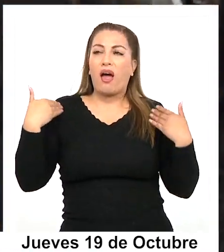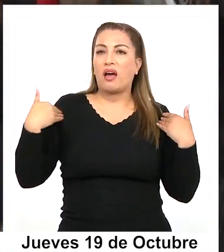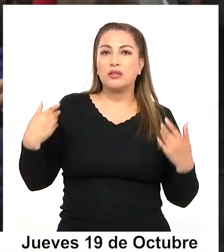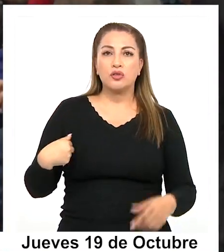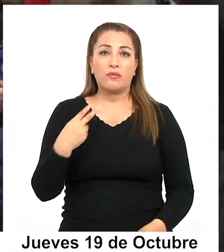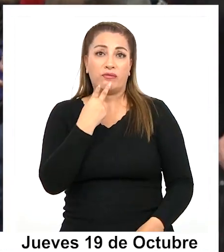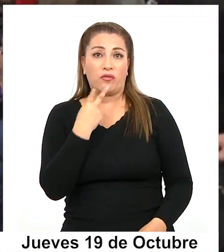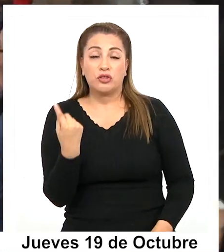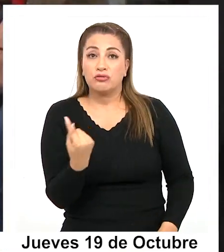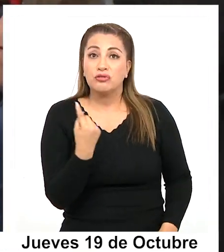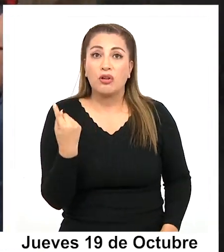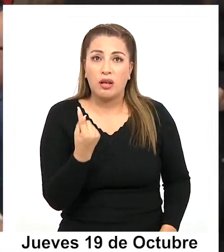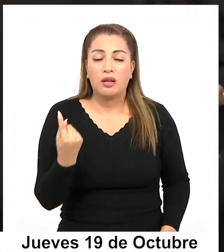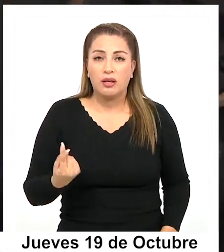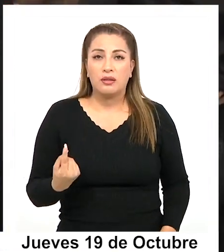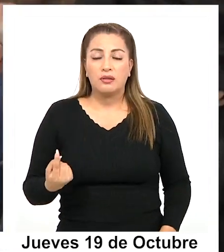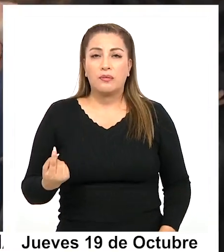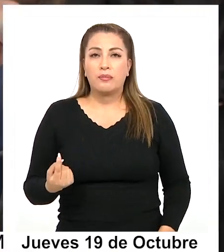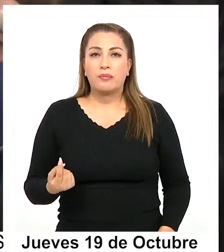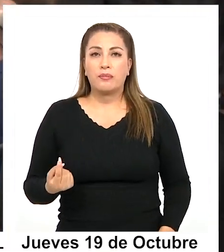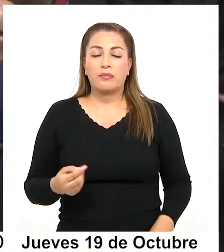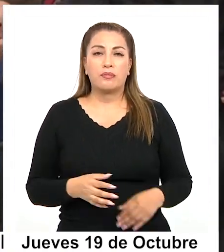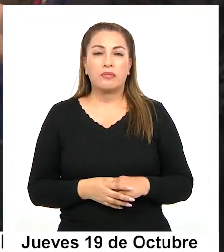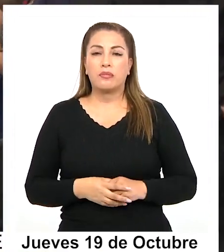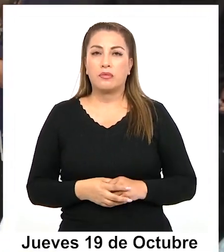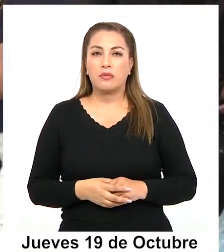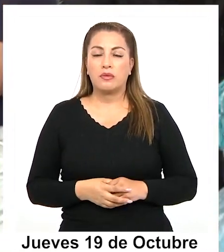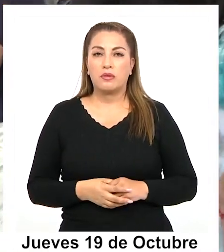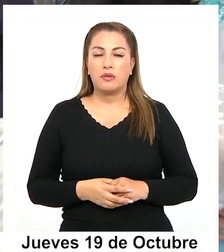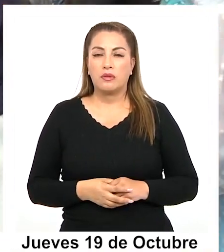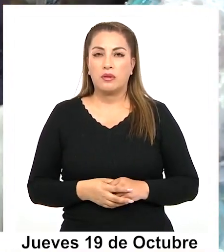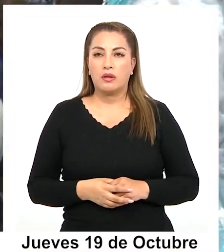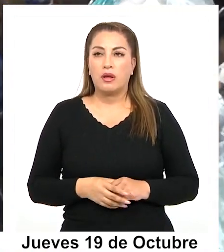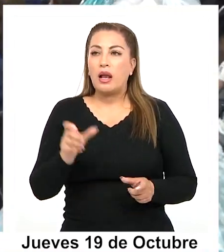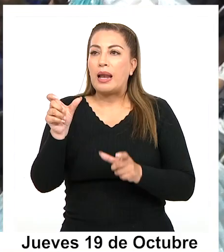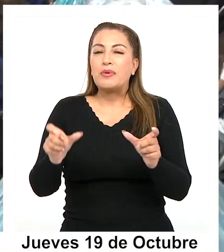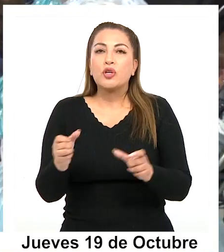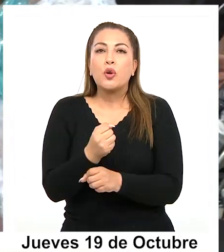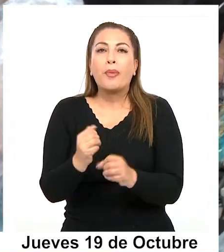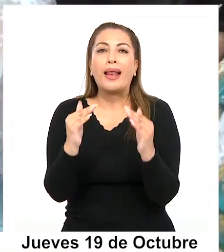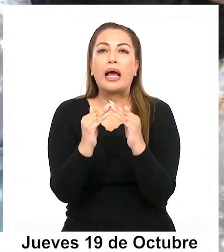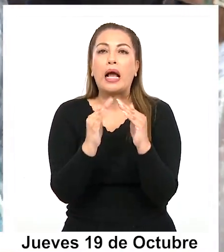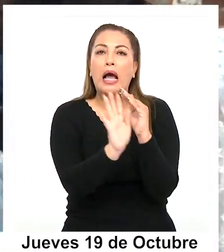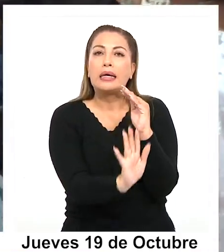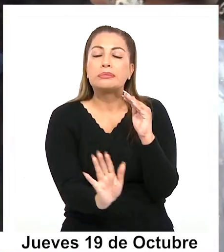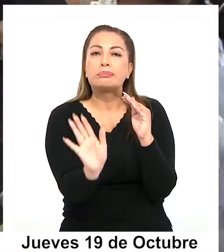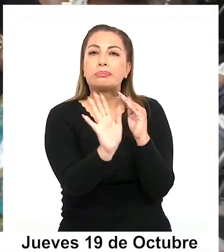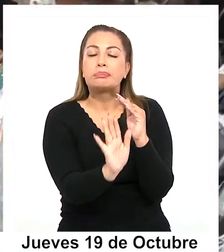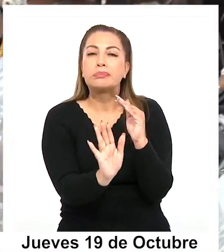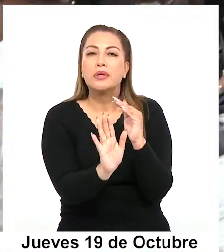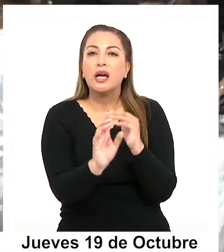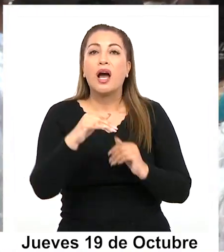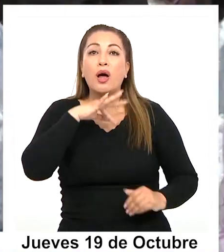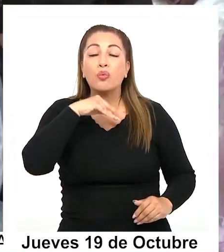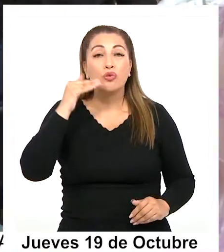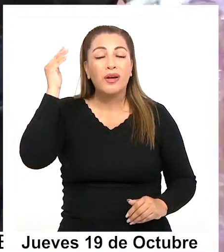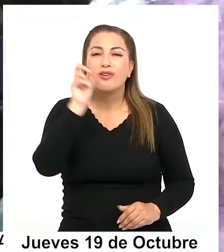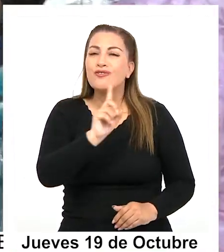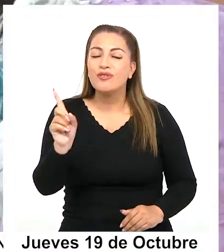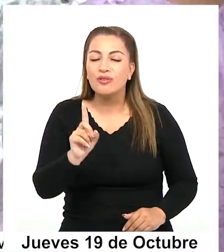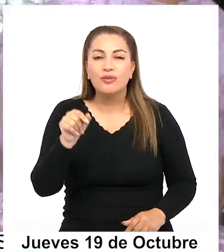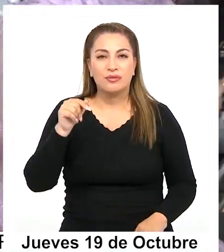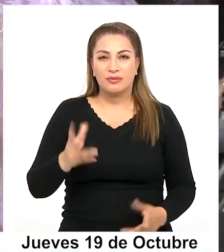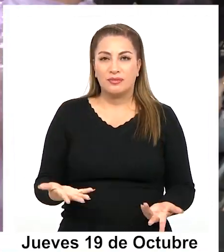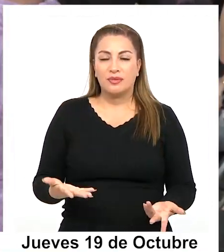vivo sola, pero la persona no se puede quedar en su casa, menos los adultos mayores. Por eso que